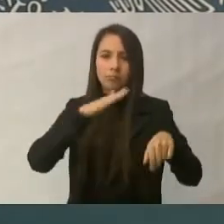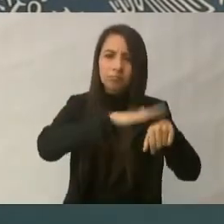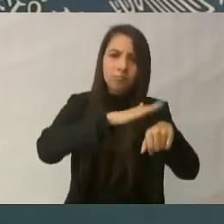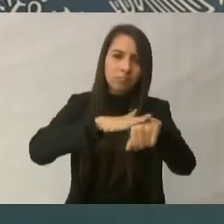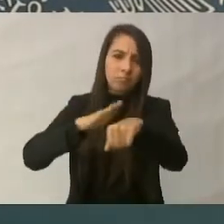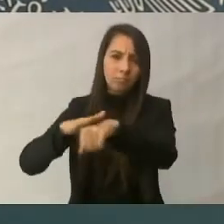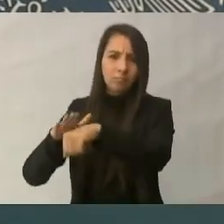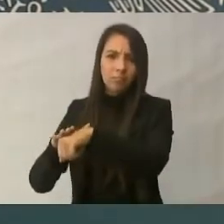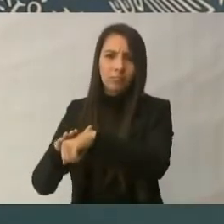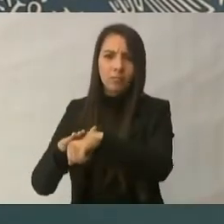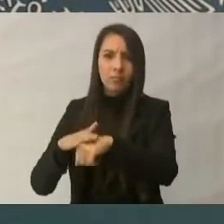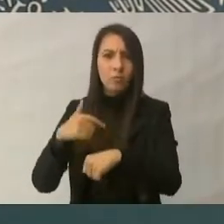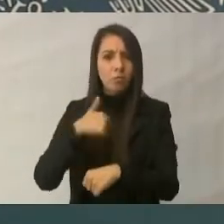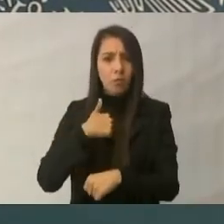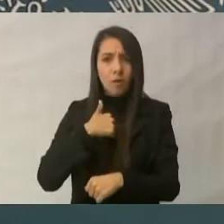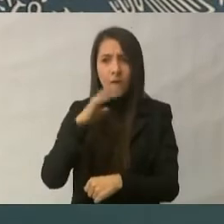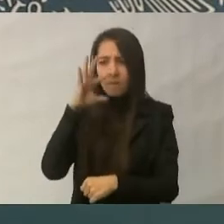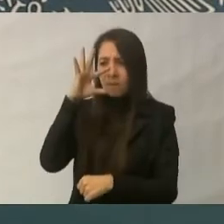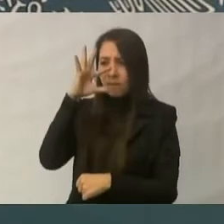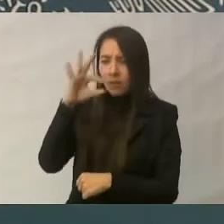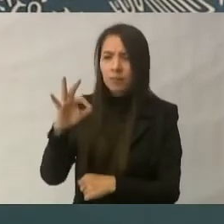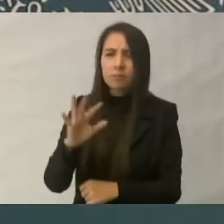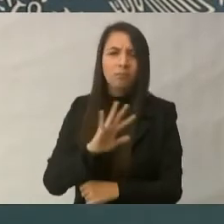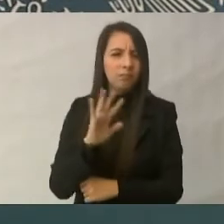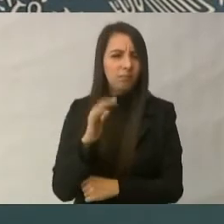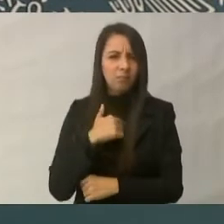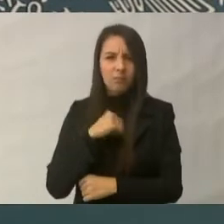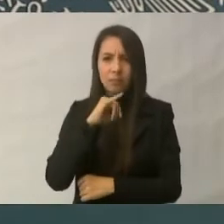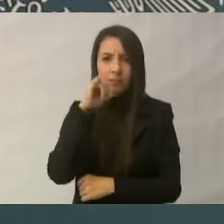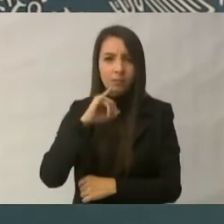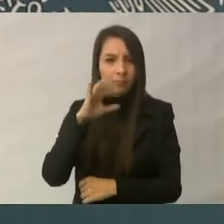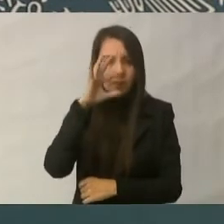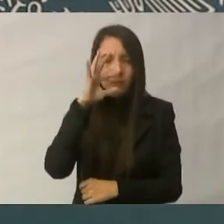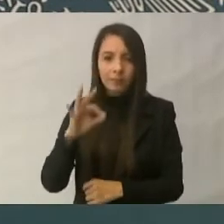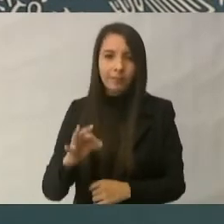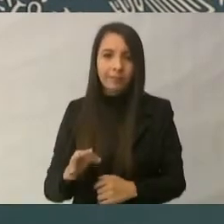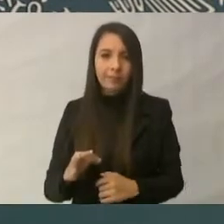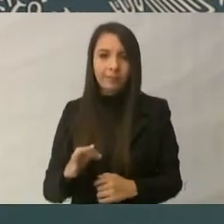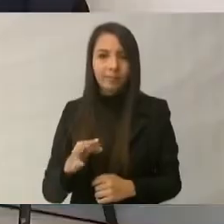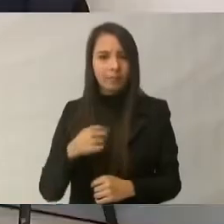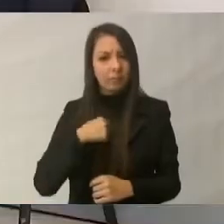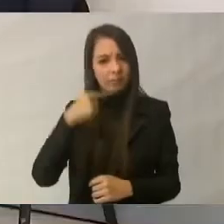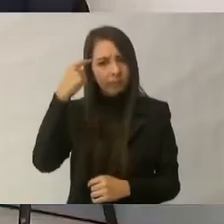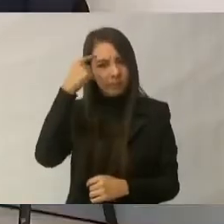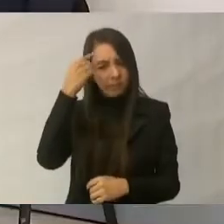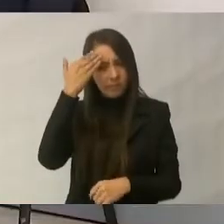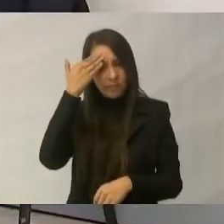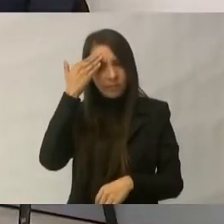les voy a fallar tenemos muy presente